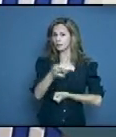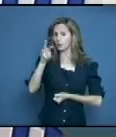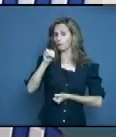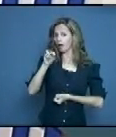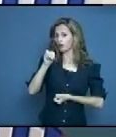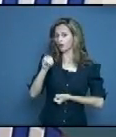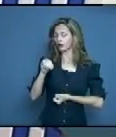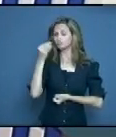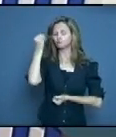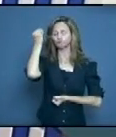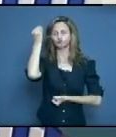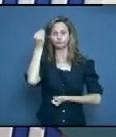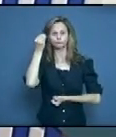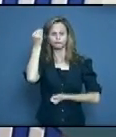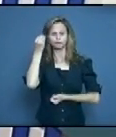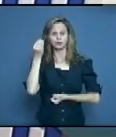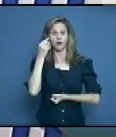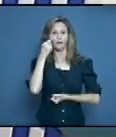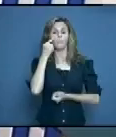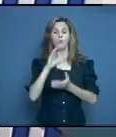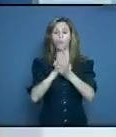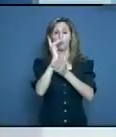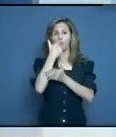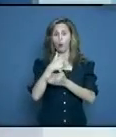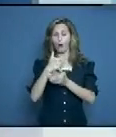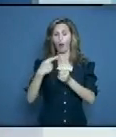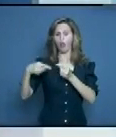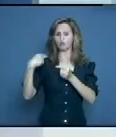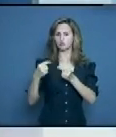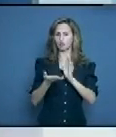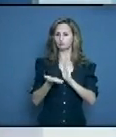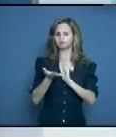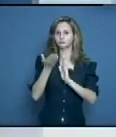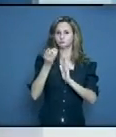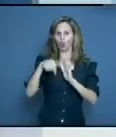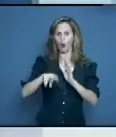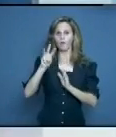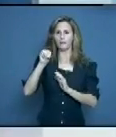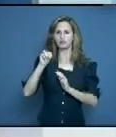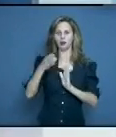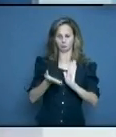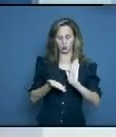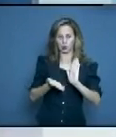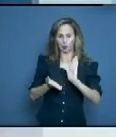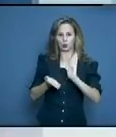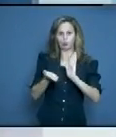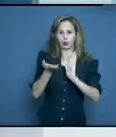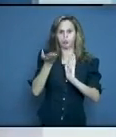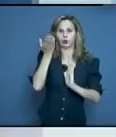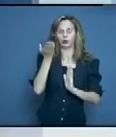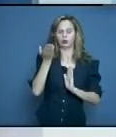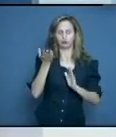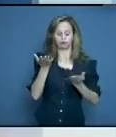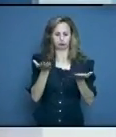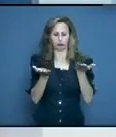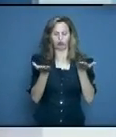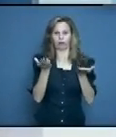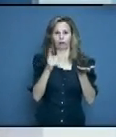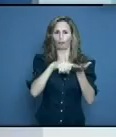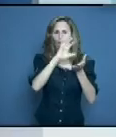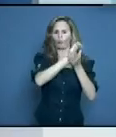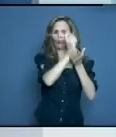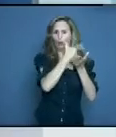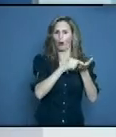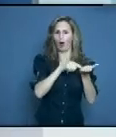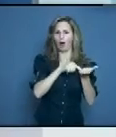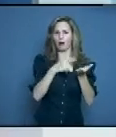incluso superó al municipio de Moa. Sí, mira, Mayarí, Holguín con 413 casos, y Mayarí con 53, eso equivale